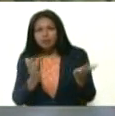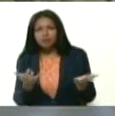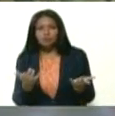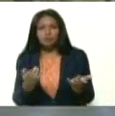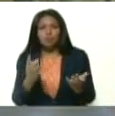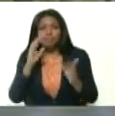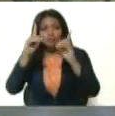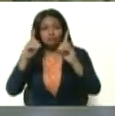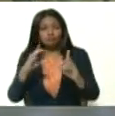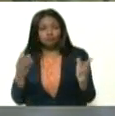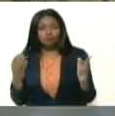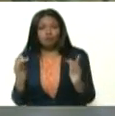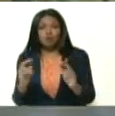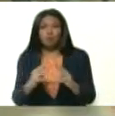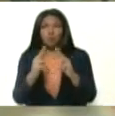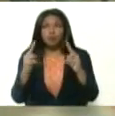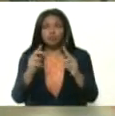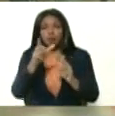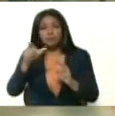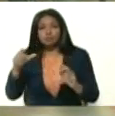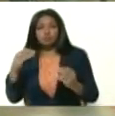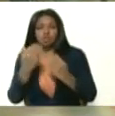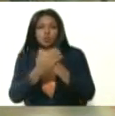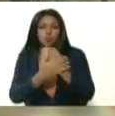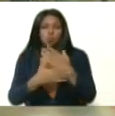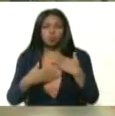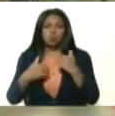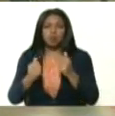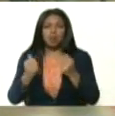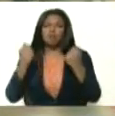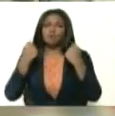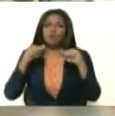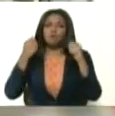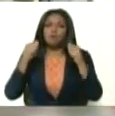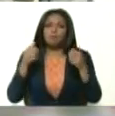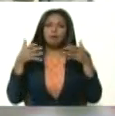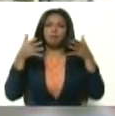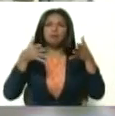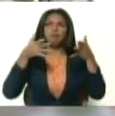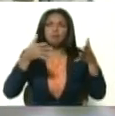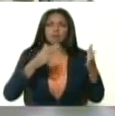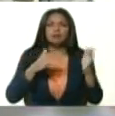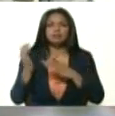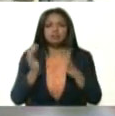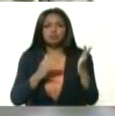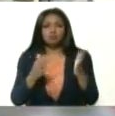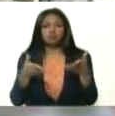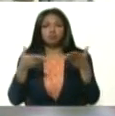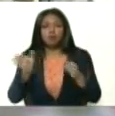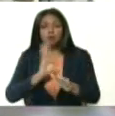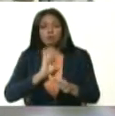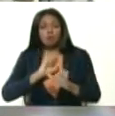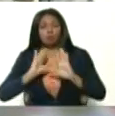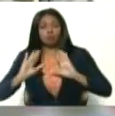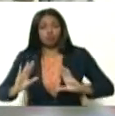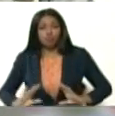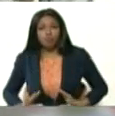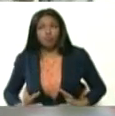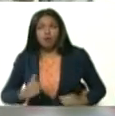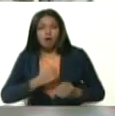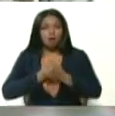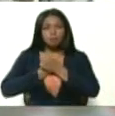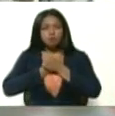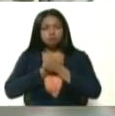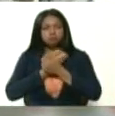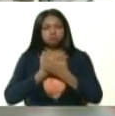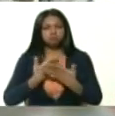en el encuentro con el curador. La terapia que Jesús pone en marcha es su propia persona, su amor apasionado a la